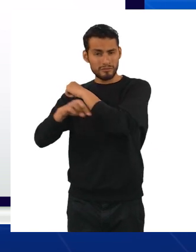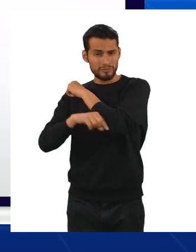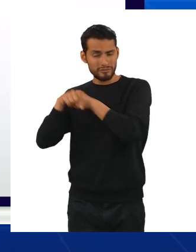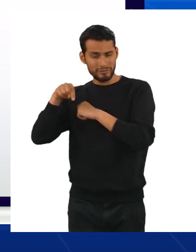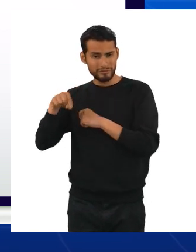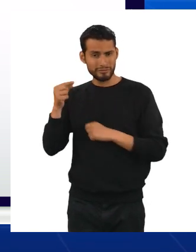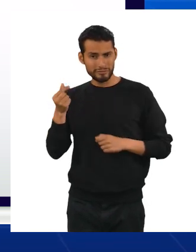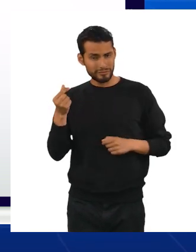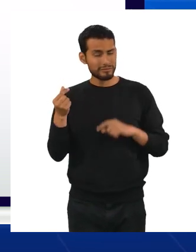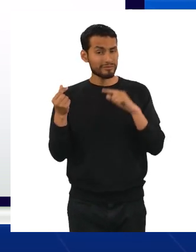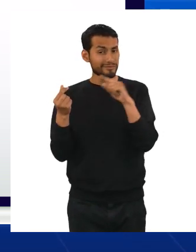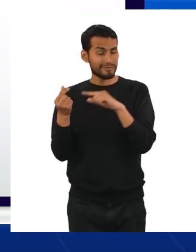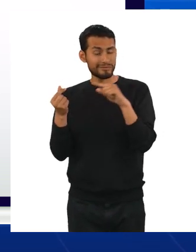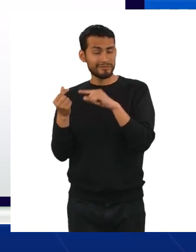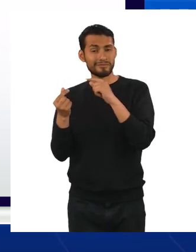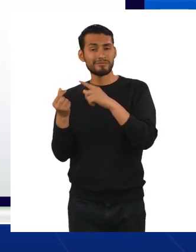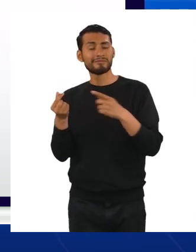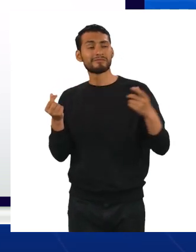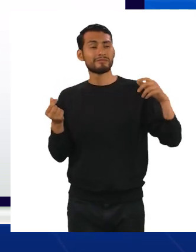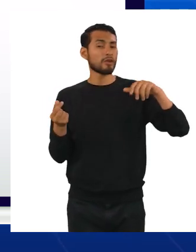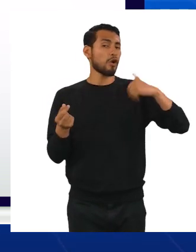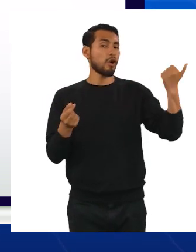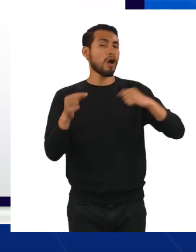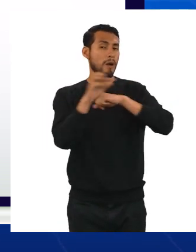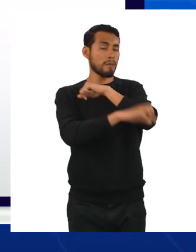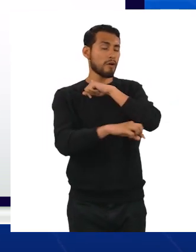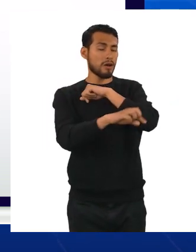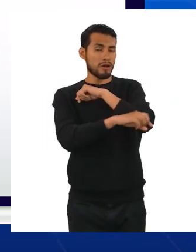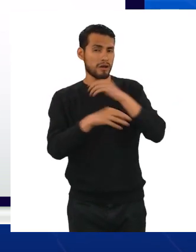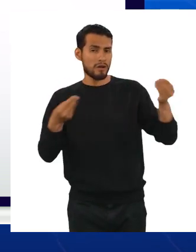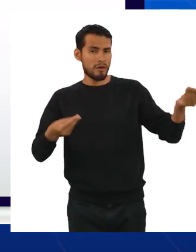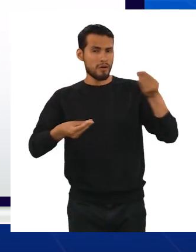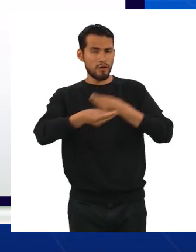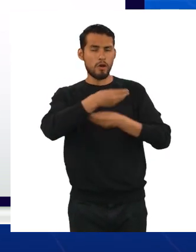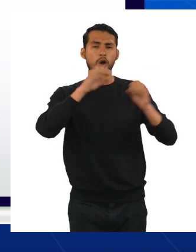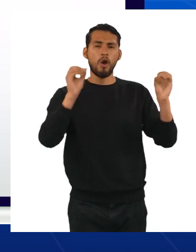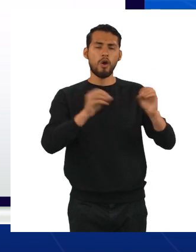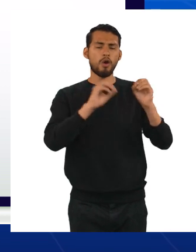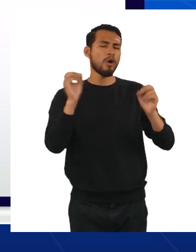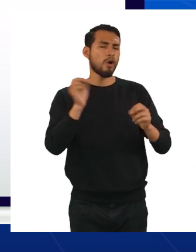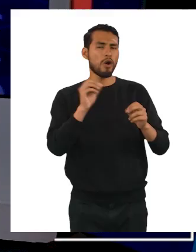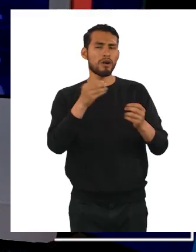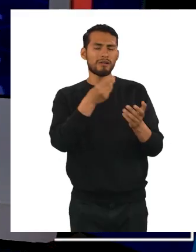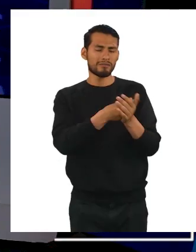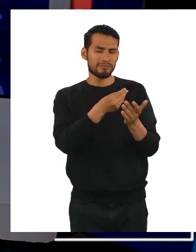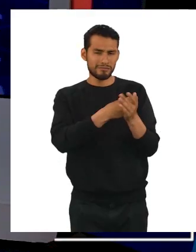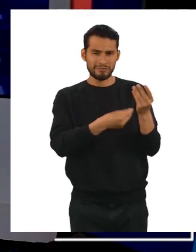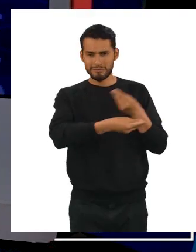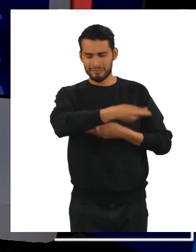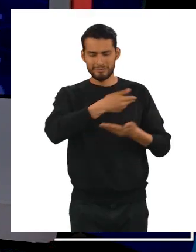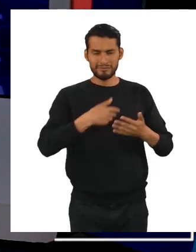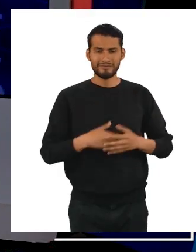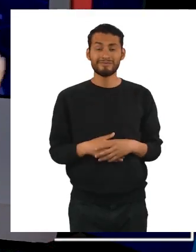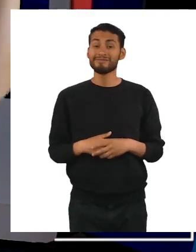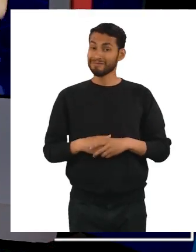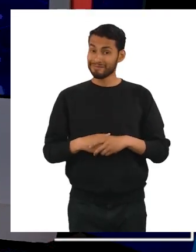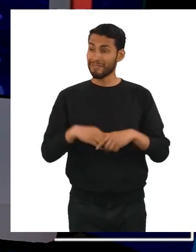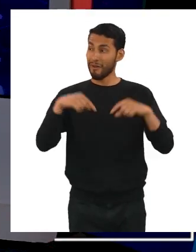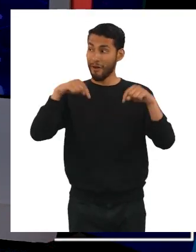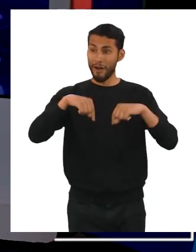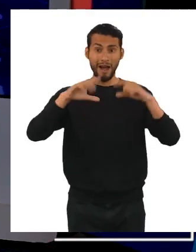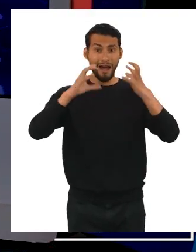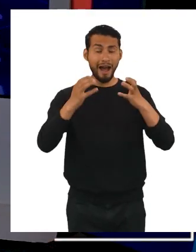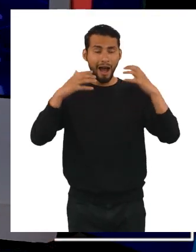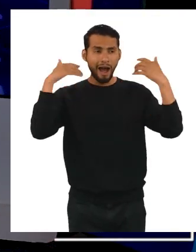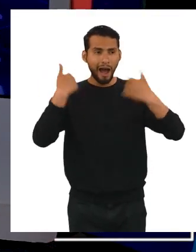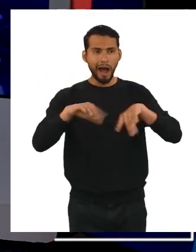específico. Ésta, en tierras extranjeras, es canjeable por oro o divisas. Profe, después de la clase de hoy,